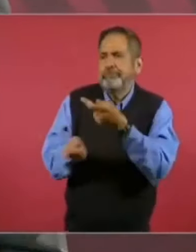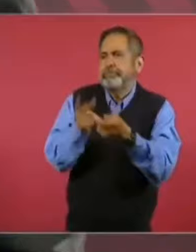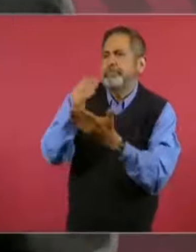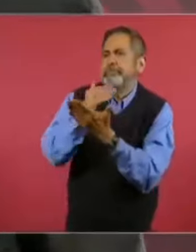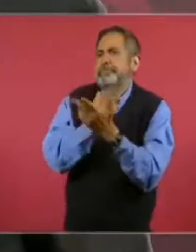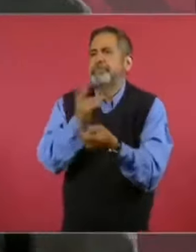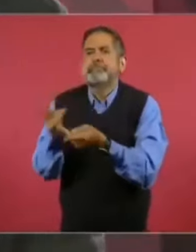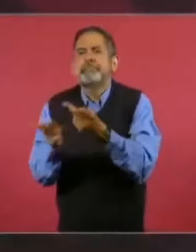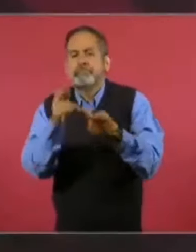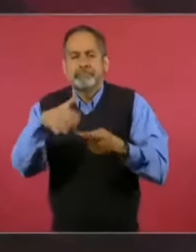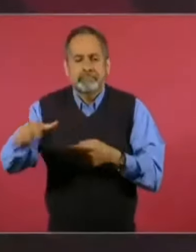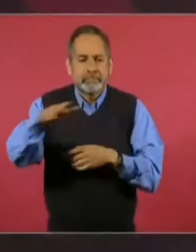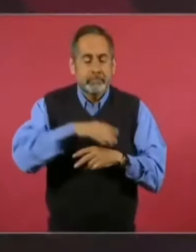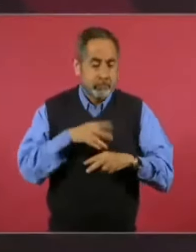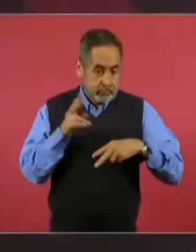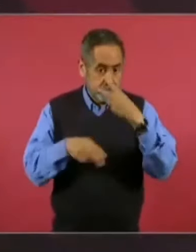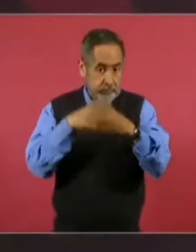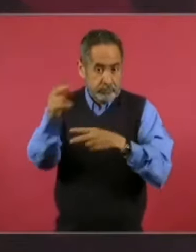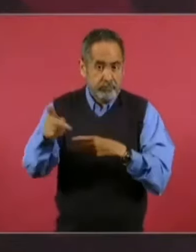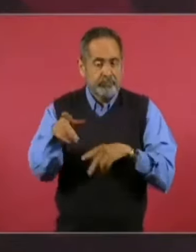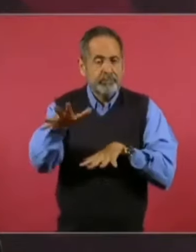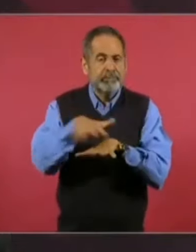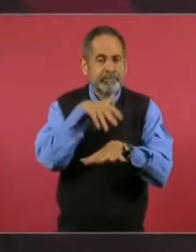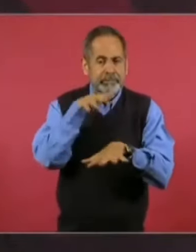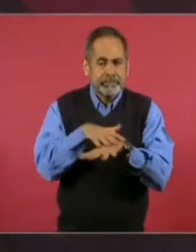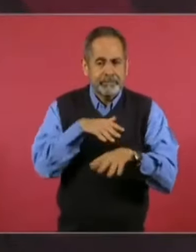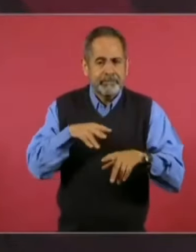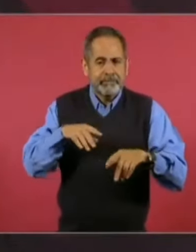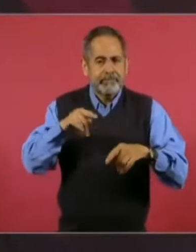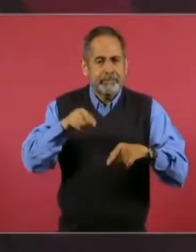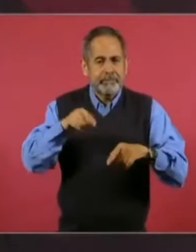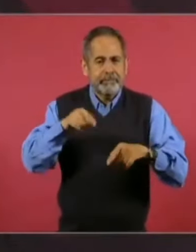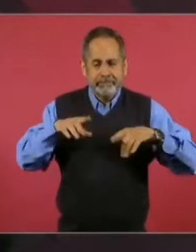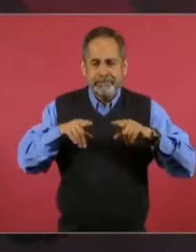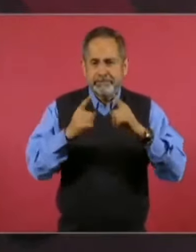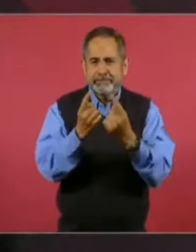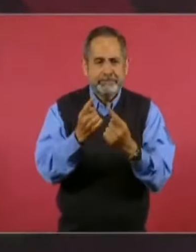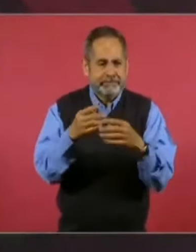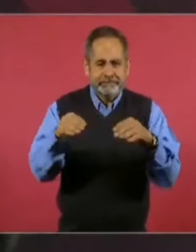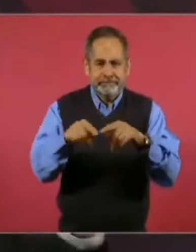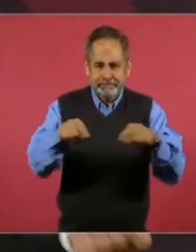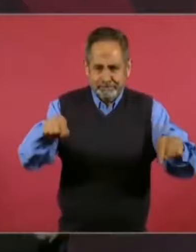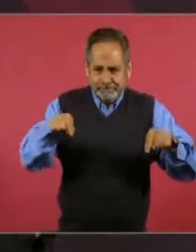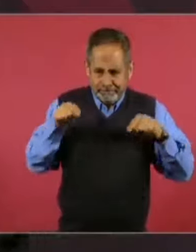iba yo a Talalpan, ahí a la plaza, ahí estaba la casilla, a votar.